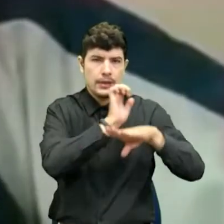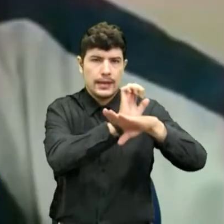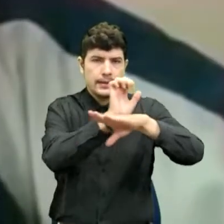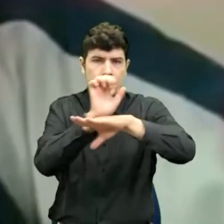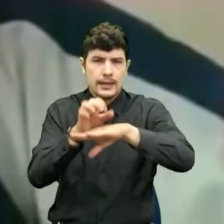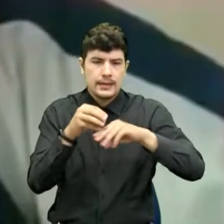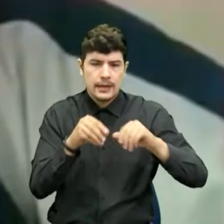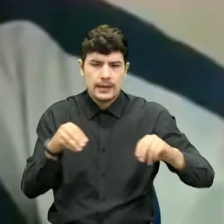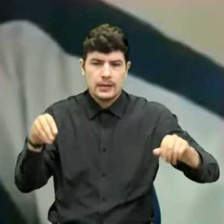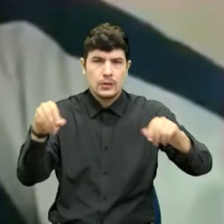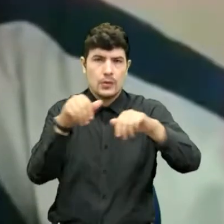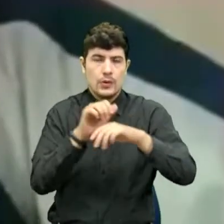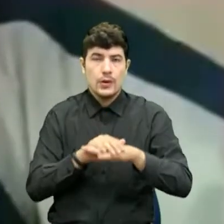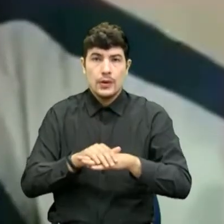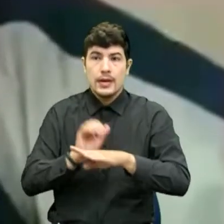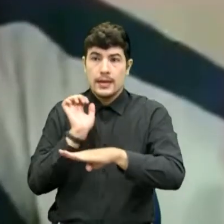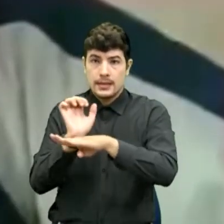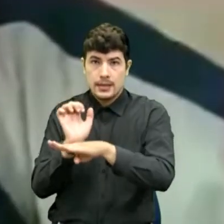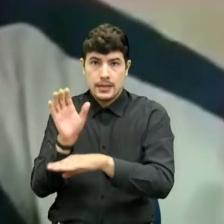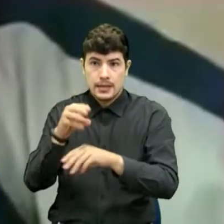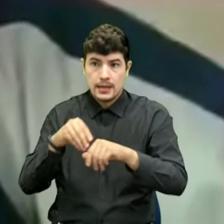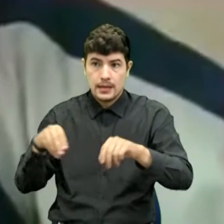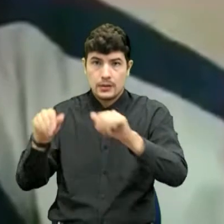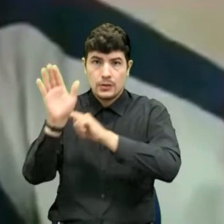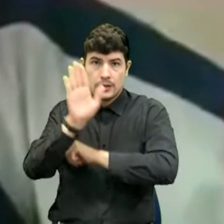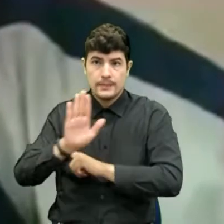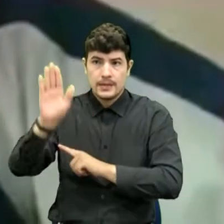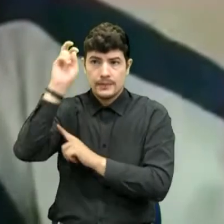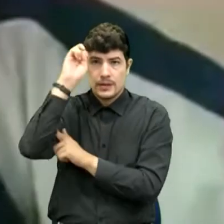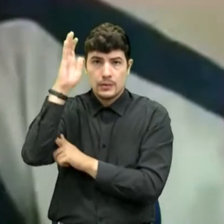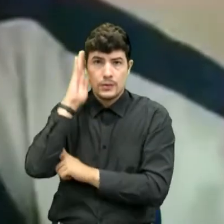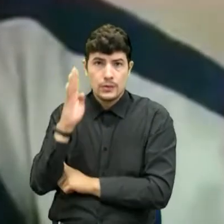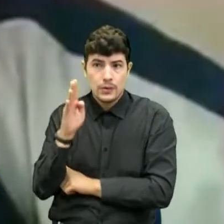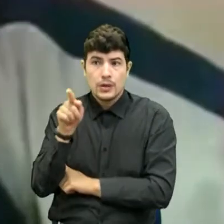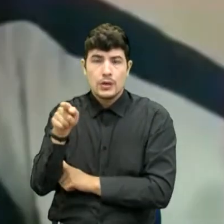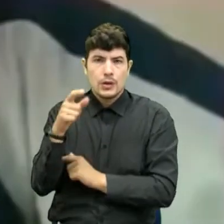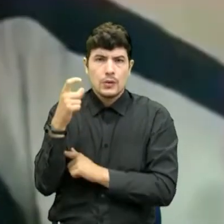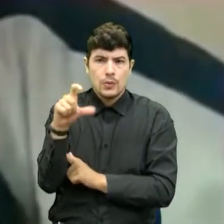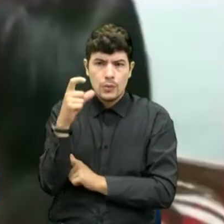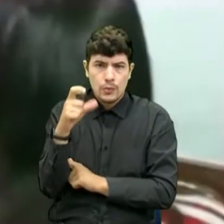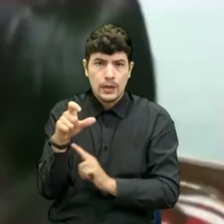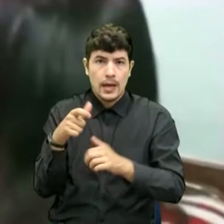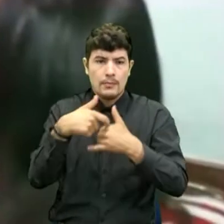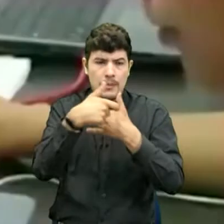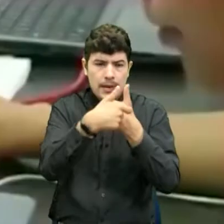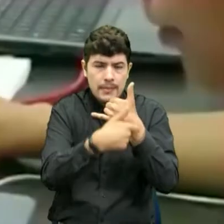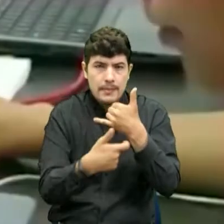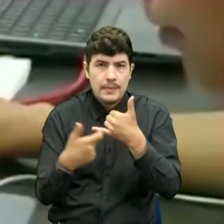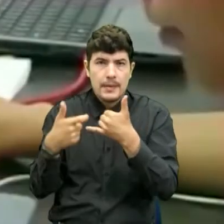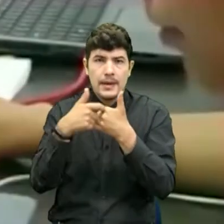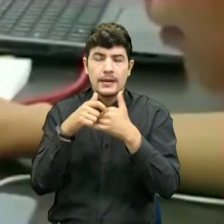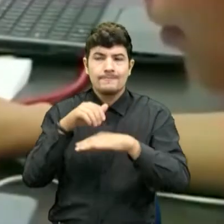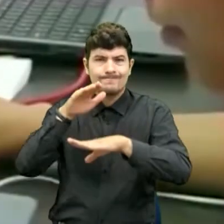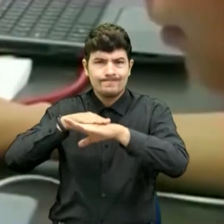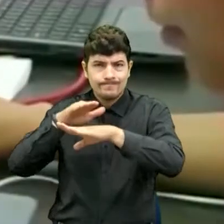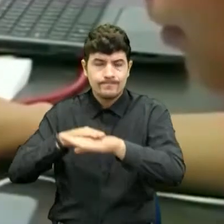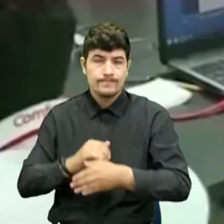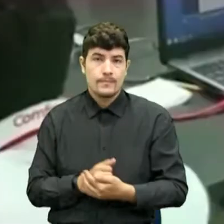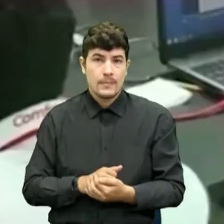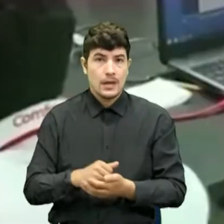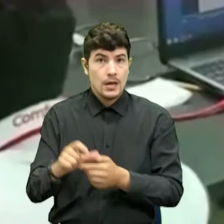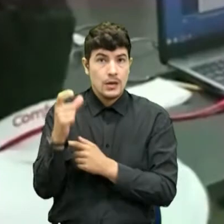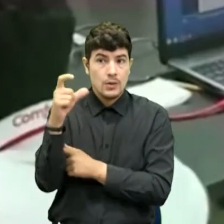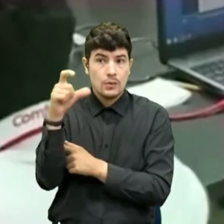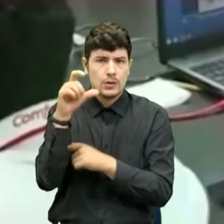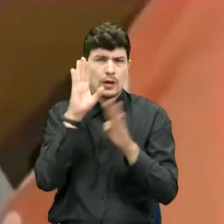al ente territorial del Norte de Santander y de Cúcuta y a los demás municipios del país. Mientras que en Cúcuta le apuestan a un